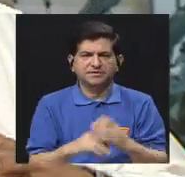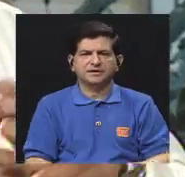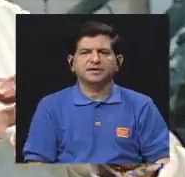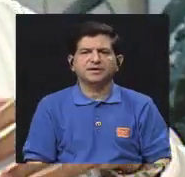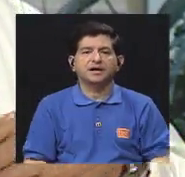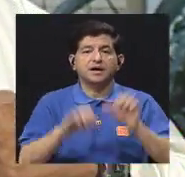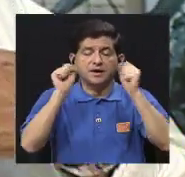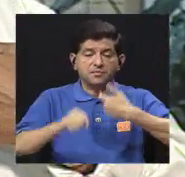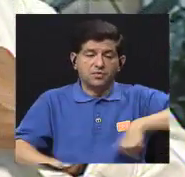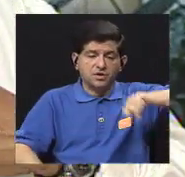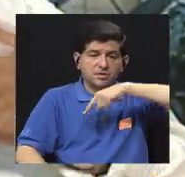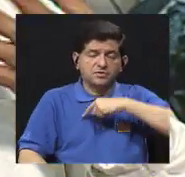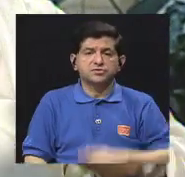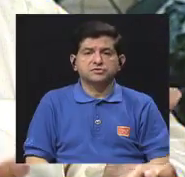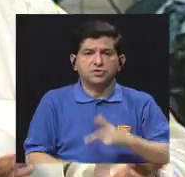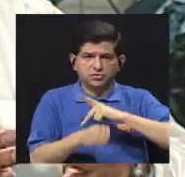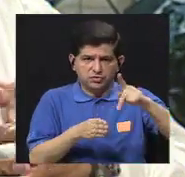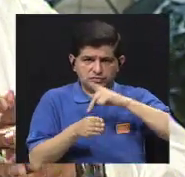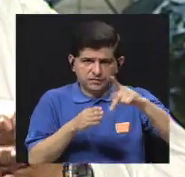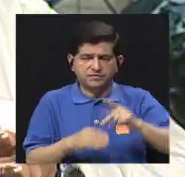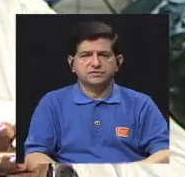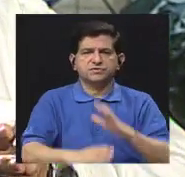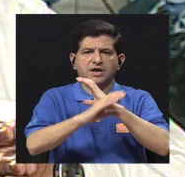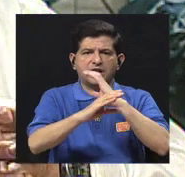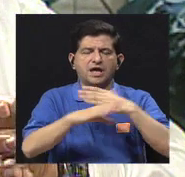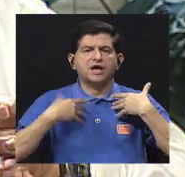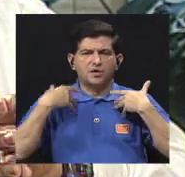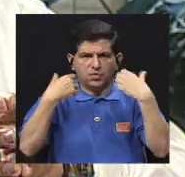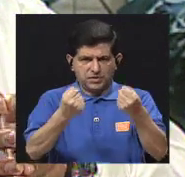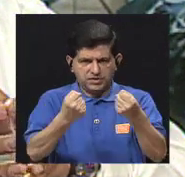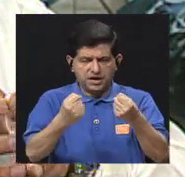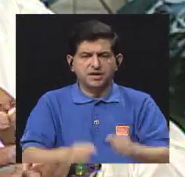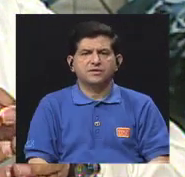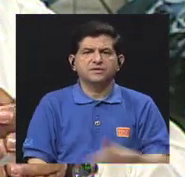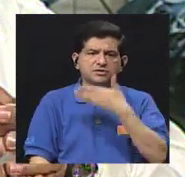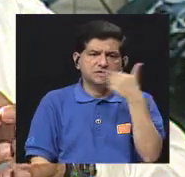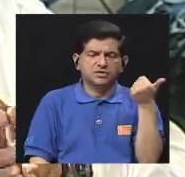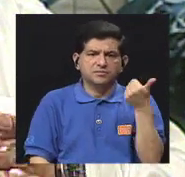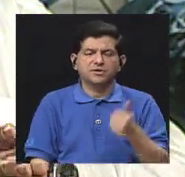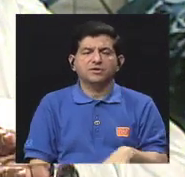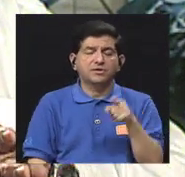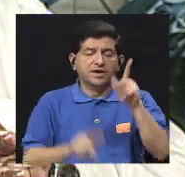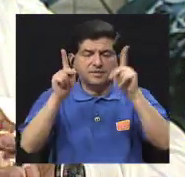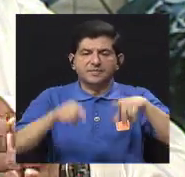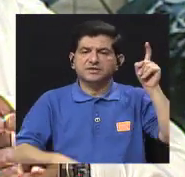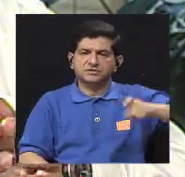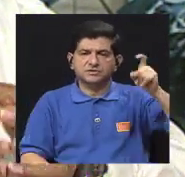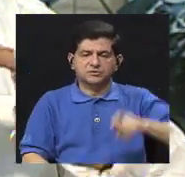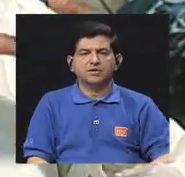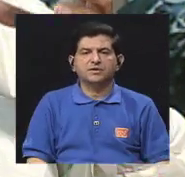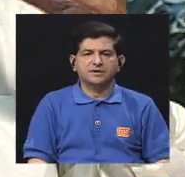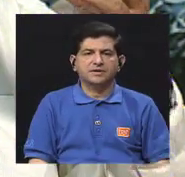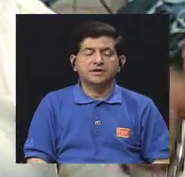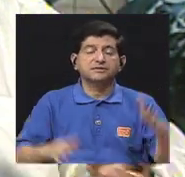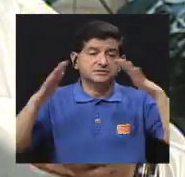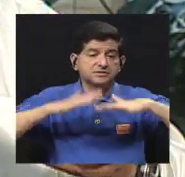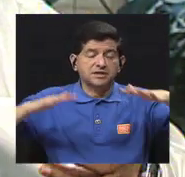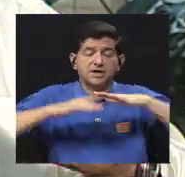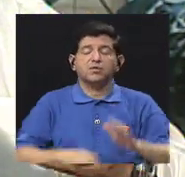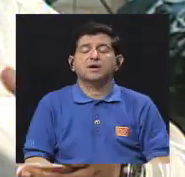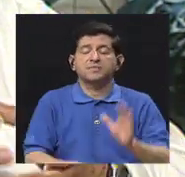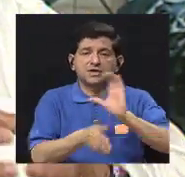pues podemos darle como profesionales en cuidados de la salud lo mejor a los que lo necesitan ya sea en un ambiente